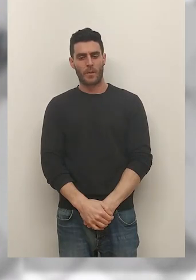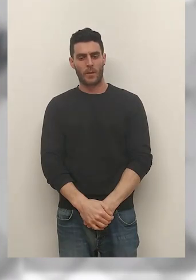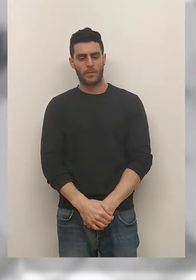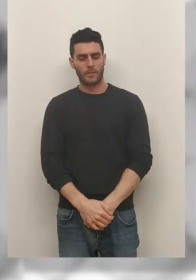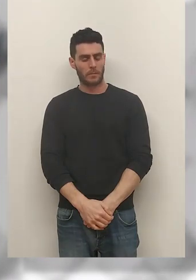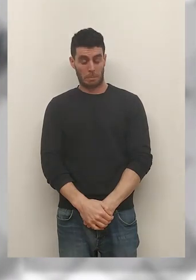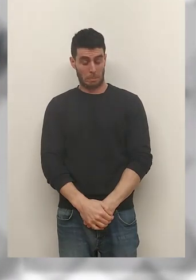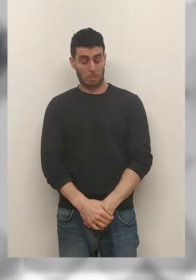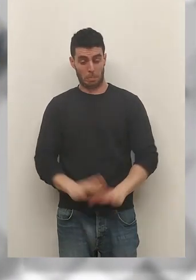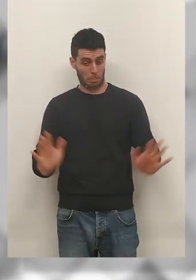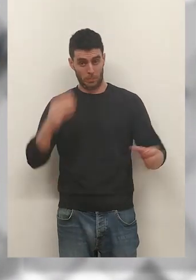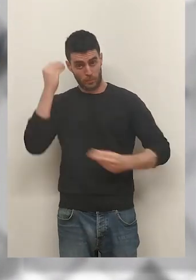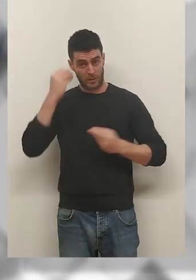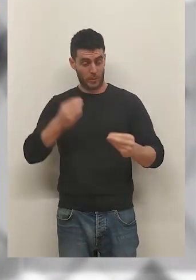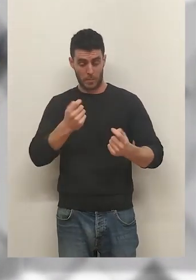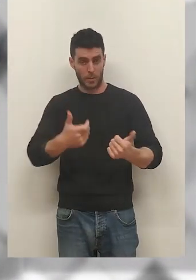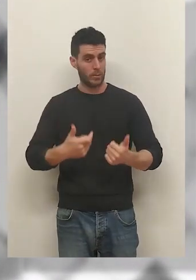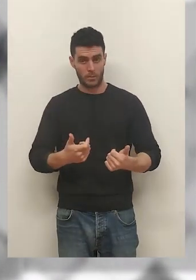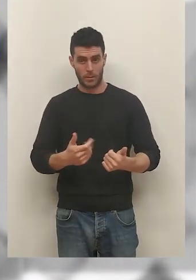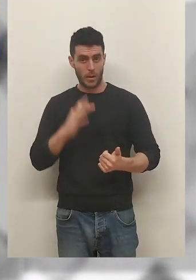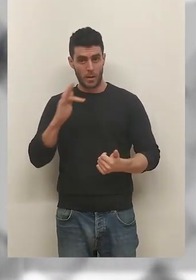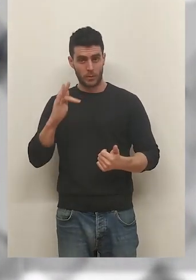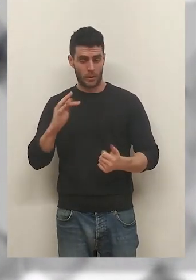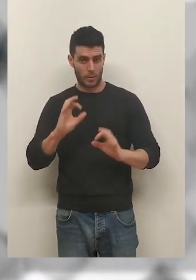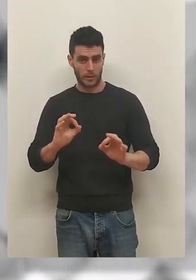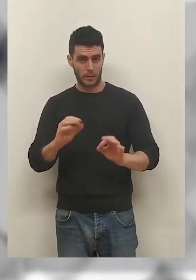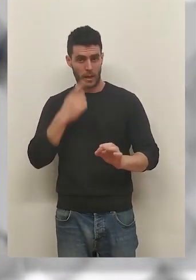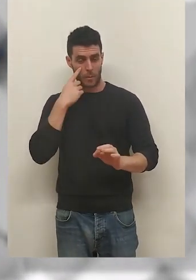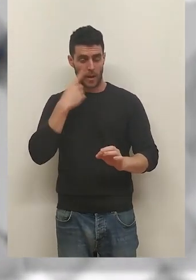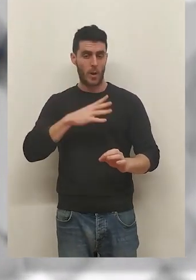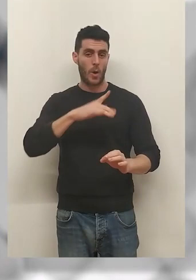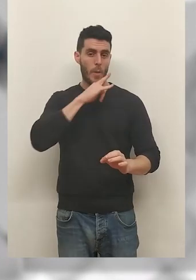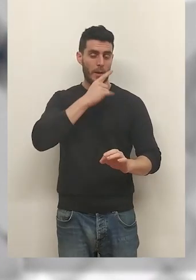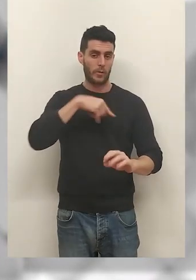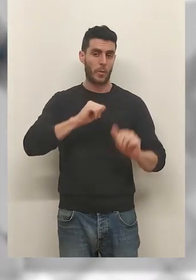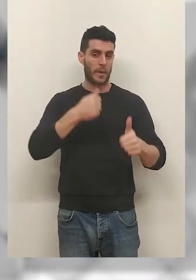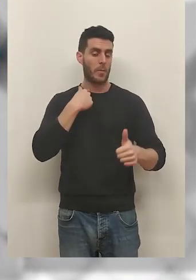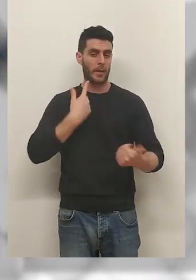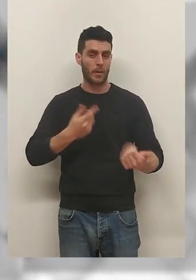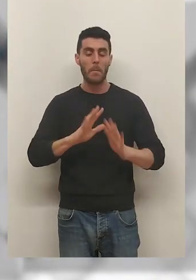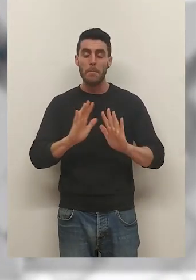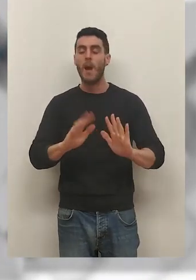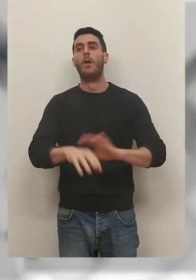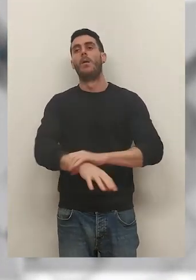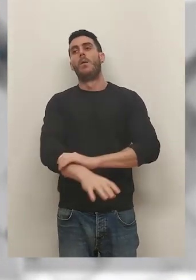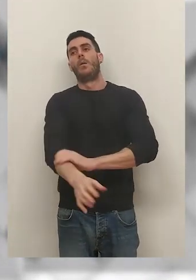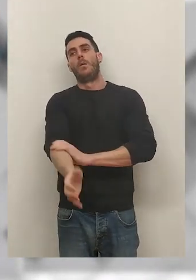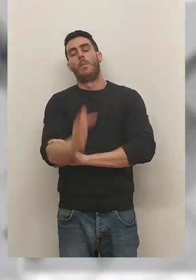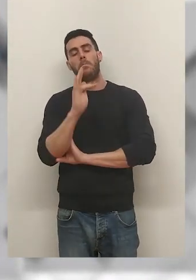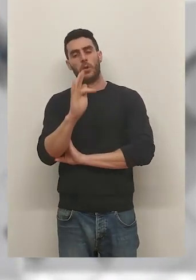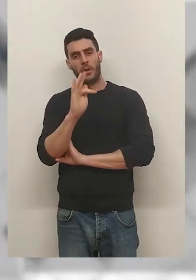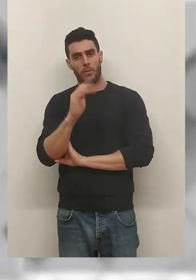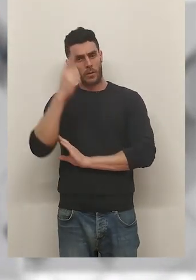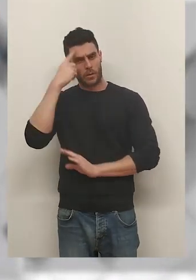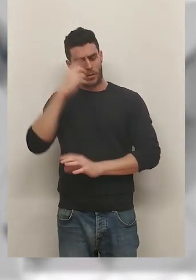No hay mucha especulación que valga. Es lo bueno que tiene. Lo malo, evidentemente, es entramos con desventaja. Pero lo bueno es que